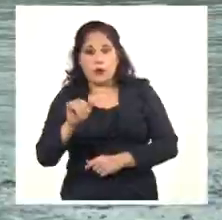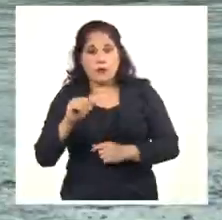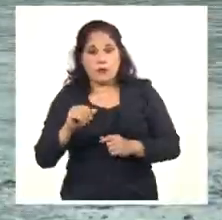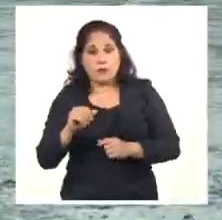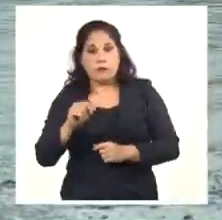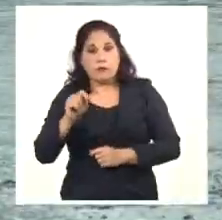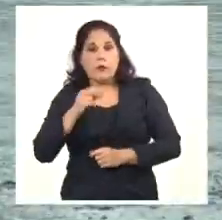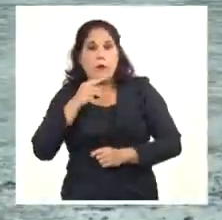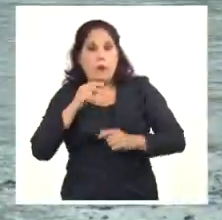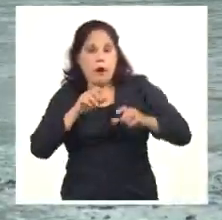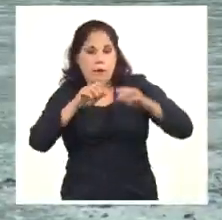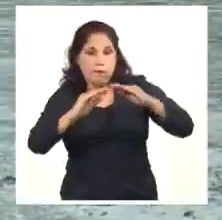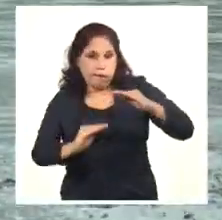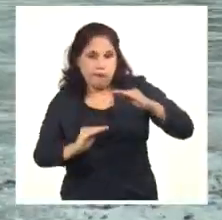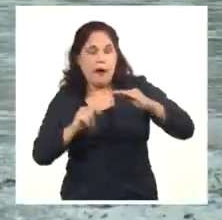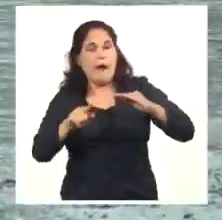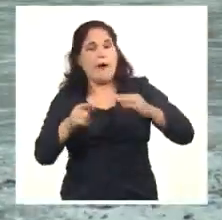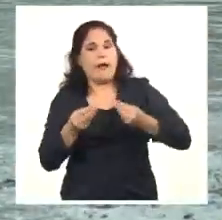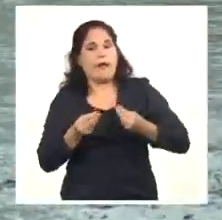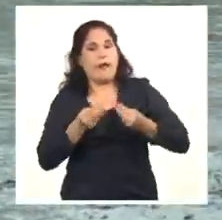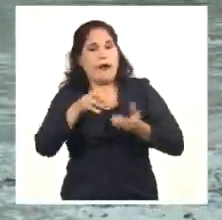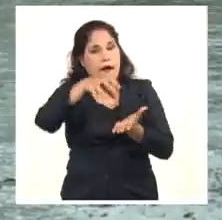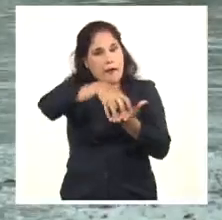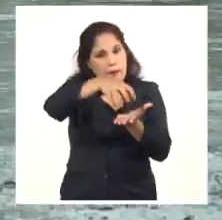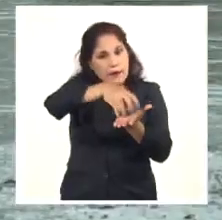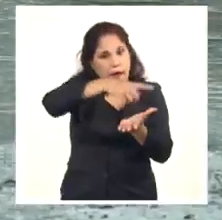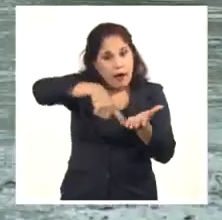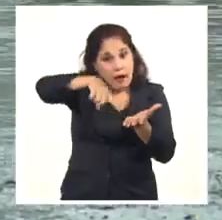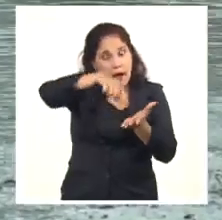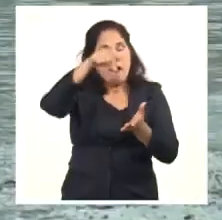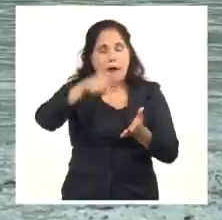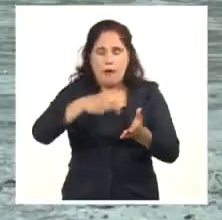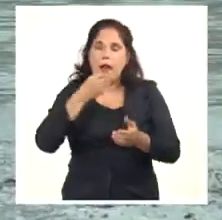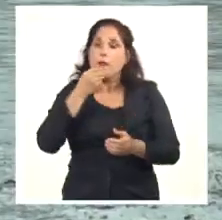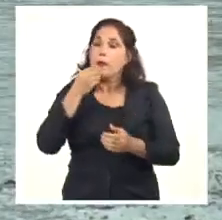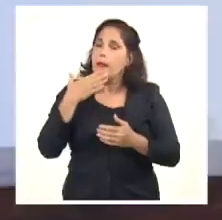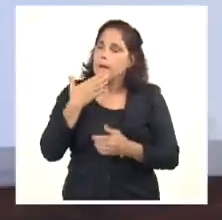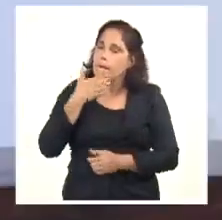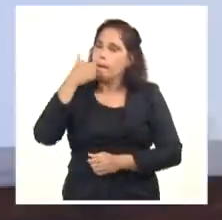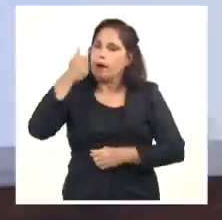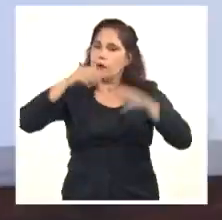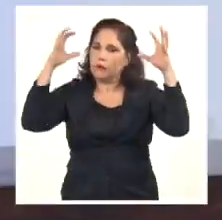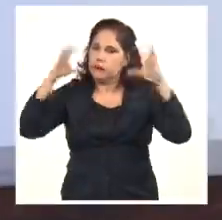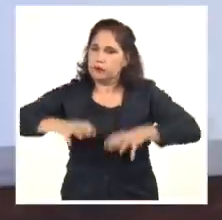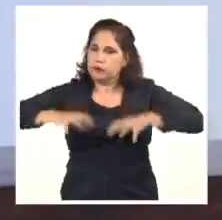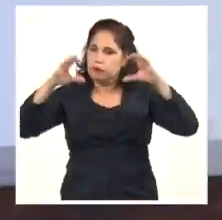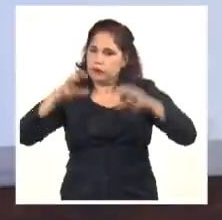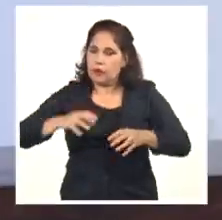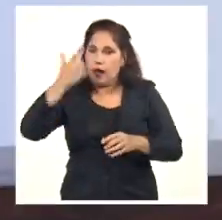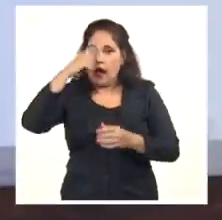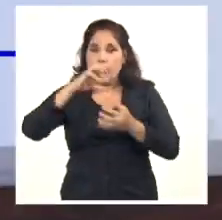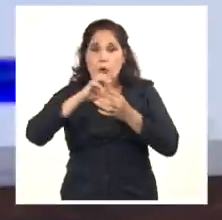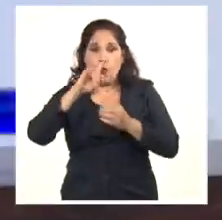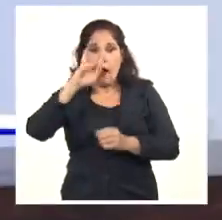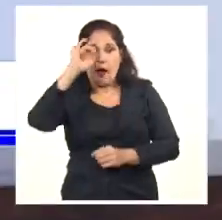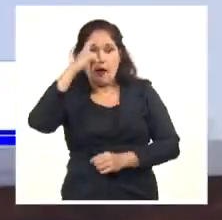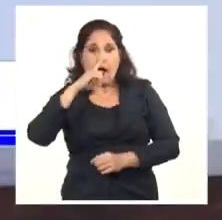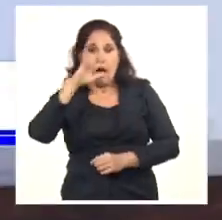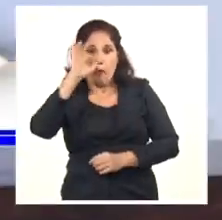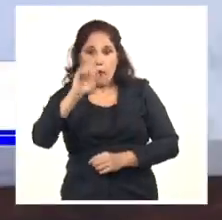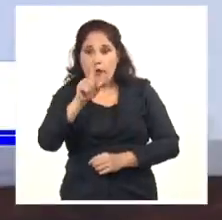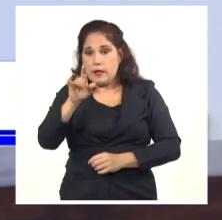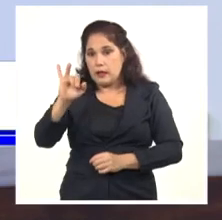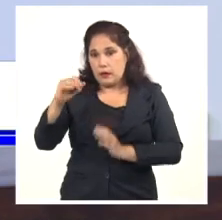y que abastecen a la capital, ahora pudieran beneficiarse. En el caso de Arihuanabo, de unos 17 millones,